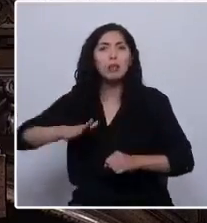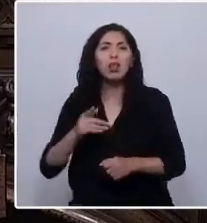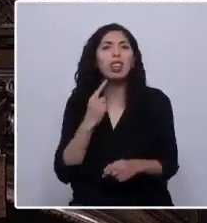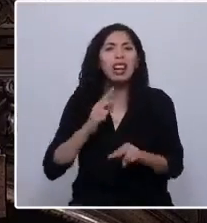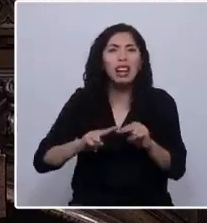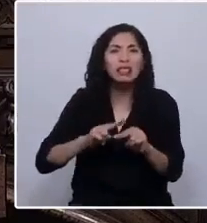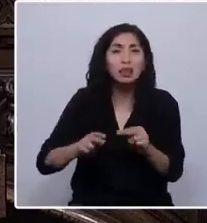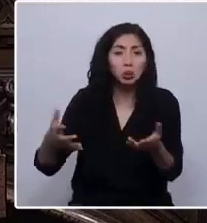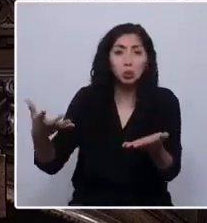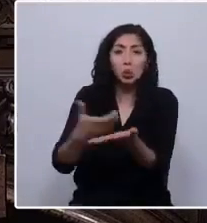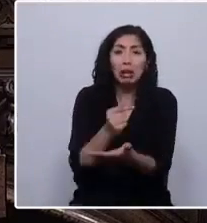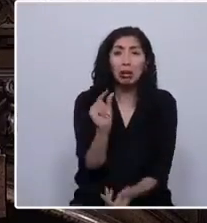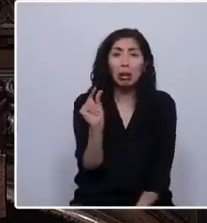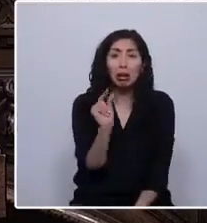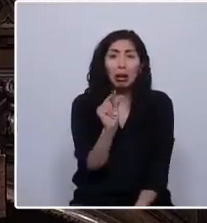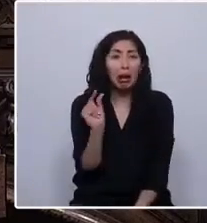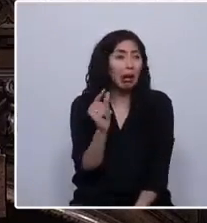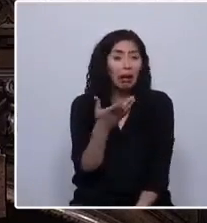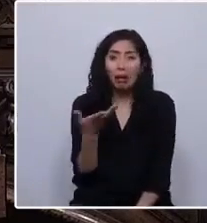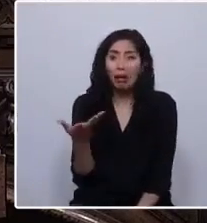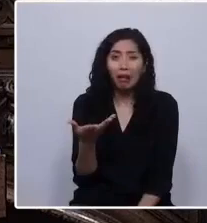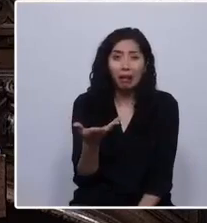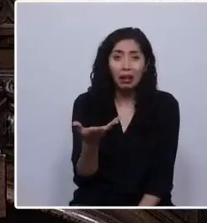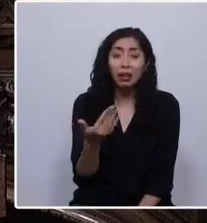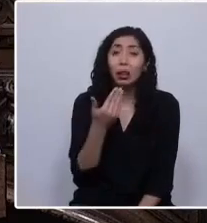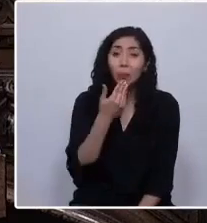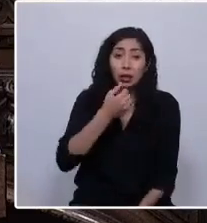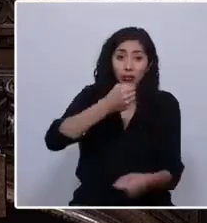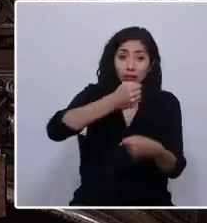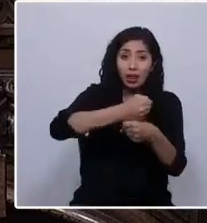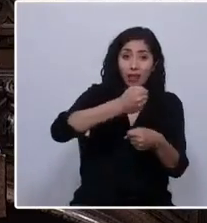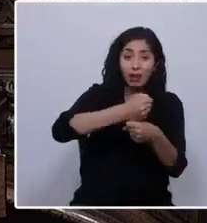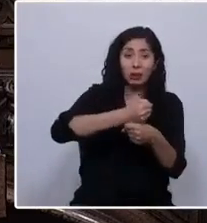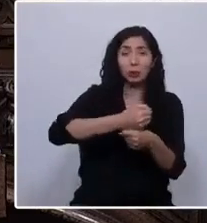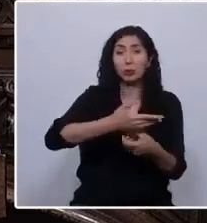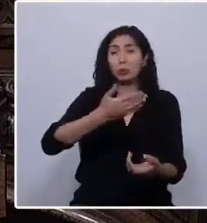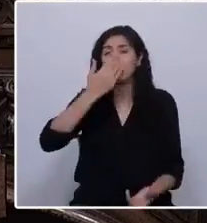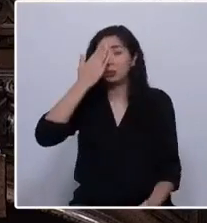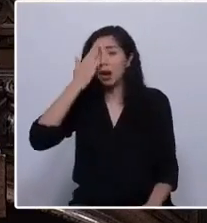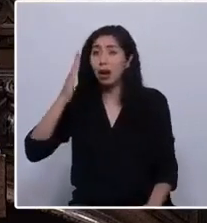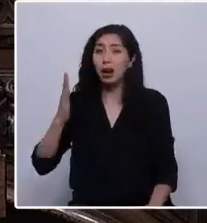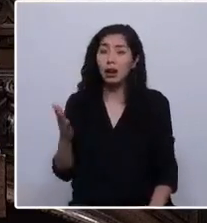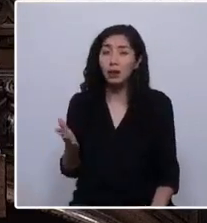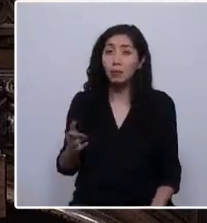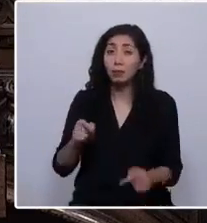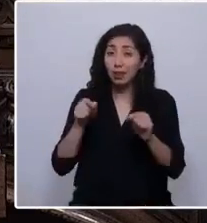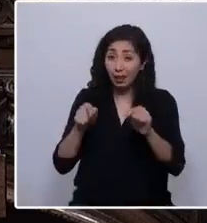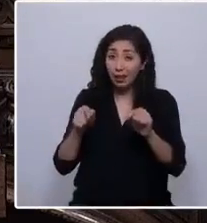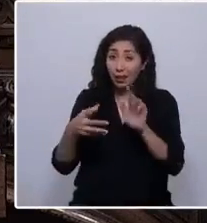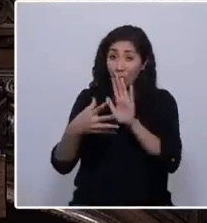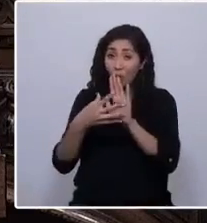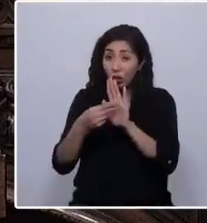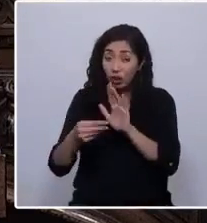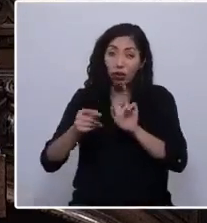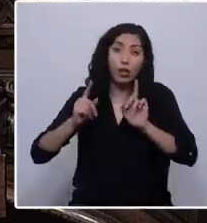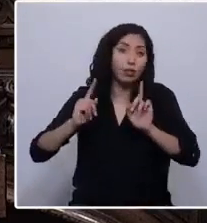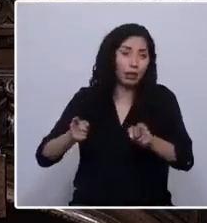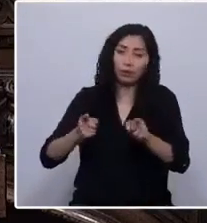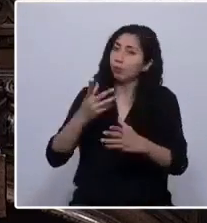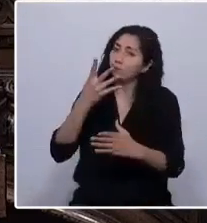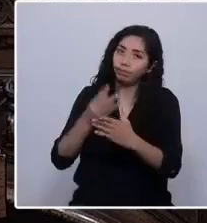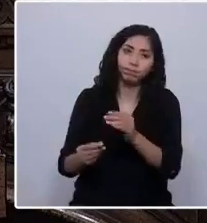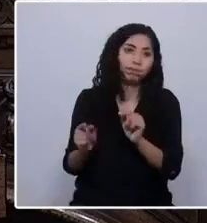ofrece sueldos bajísimos, puestos de trabajo denigrantes. Entonces, ese modelo se tiene que romper.